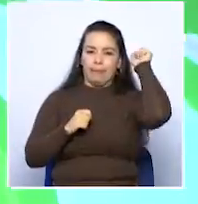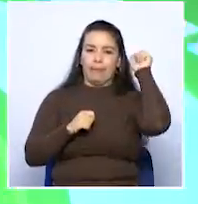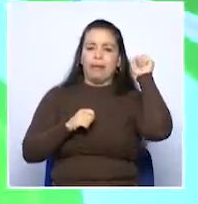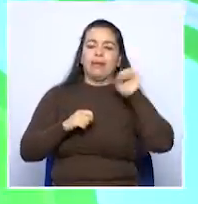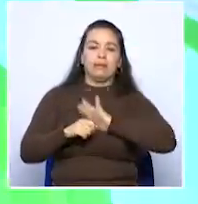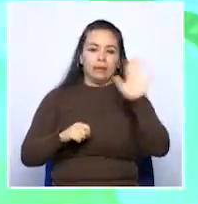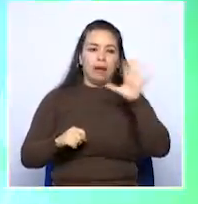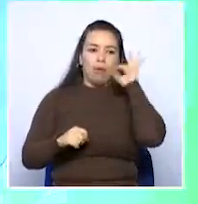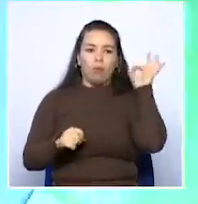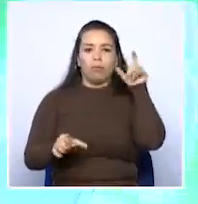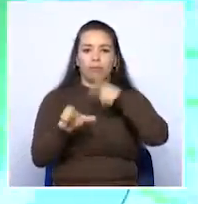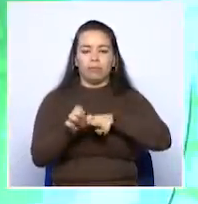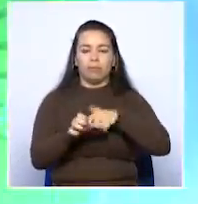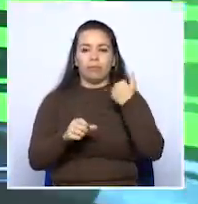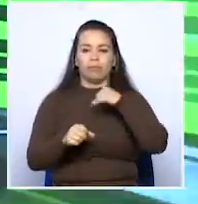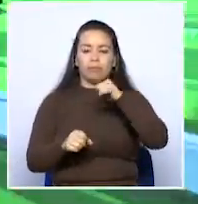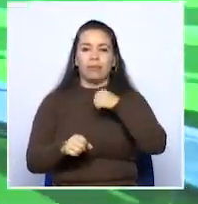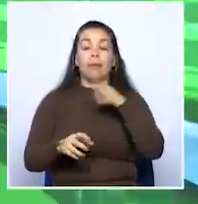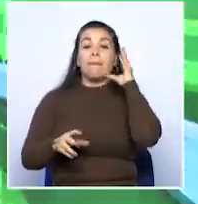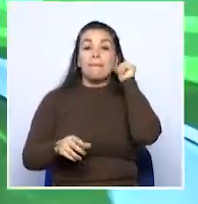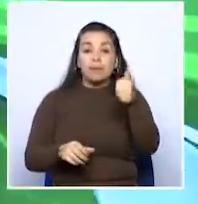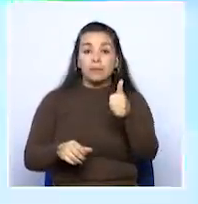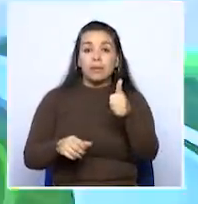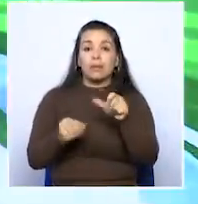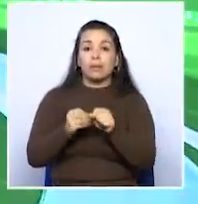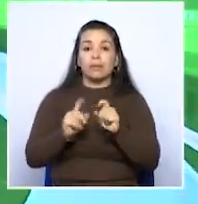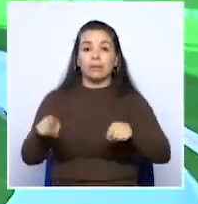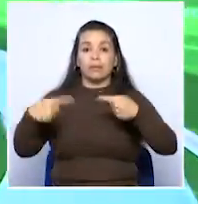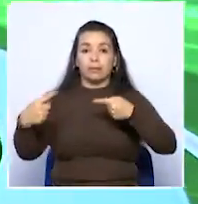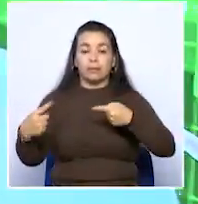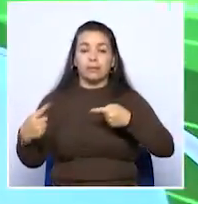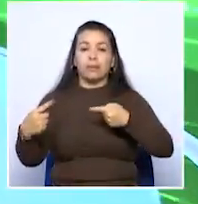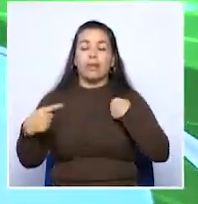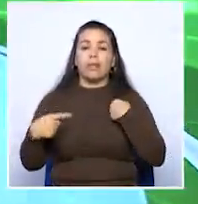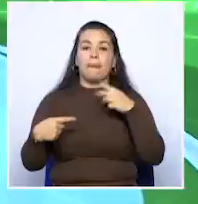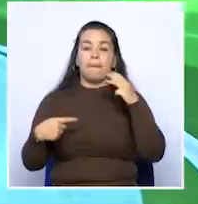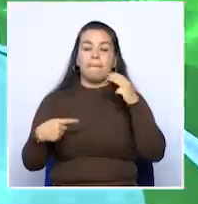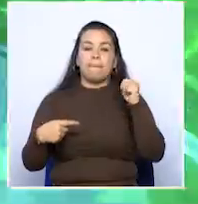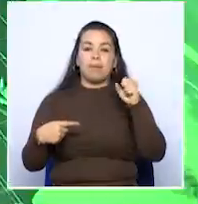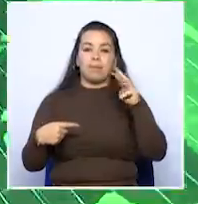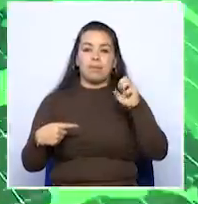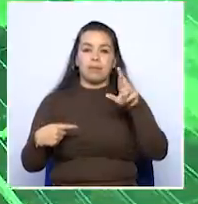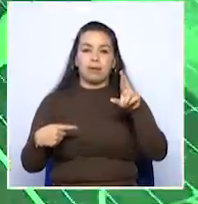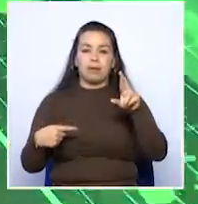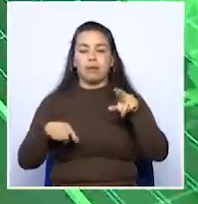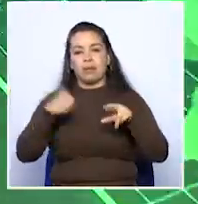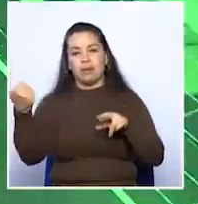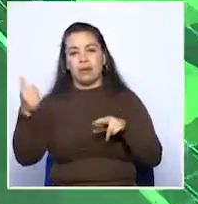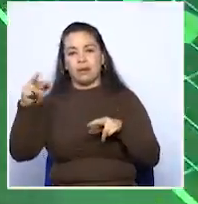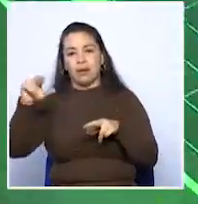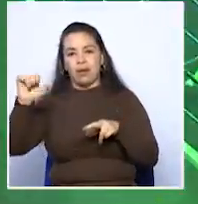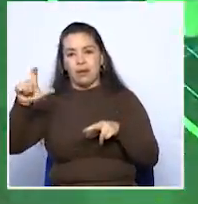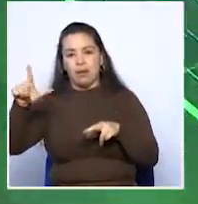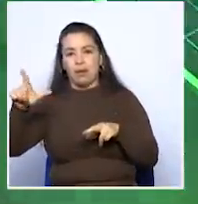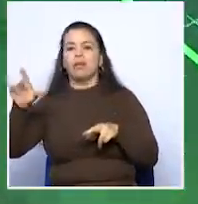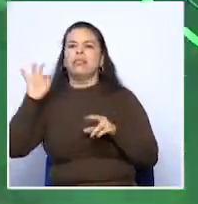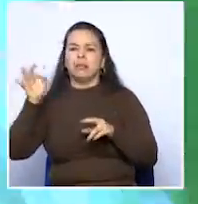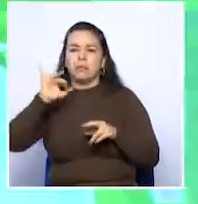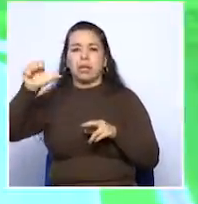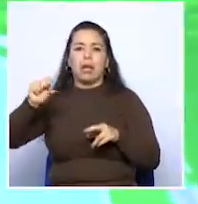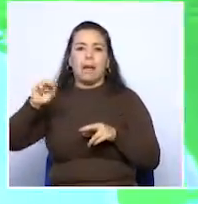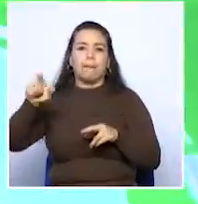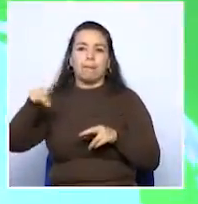Cuadrado está metido en la final. Mañana será el partido de vuelta entre Atlético de Madrid y el Real Madrid. Como siempre, James está